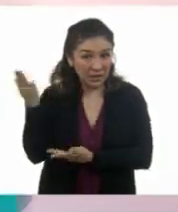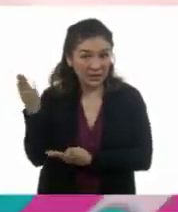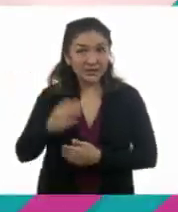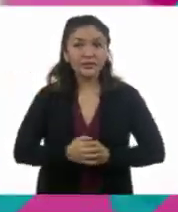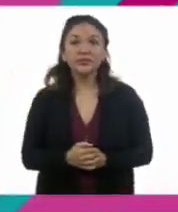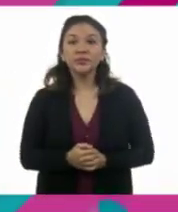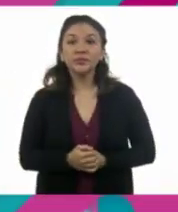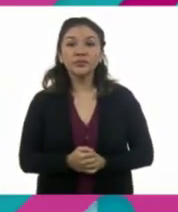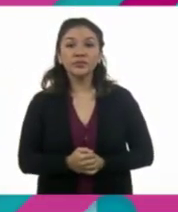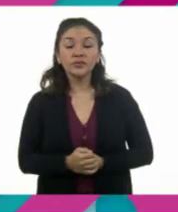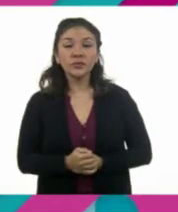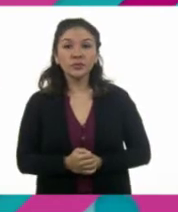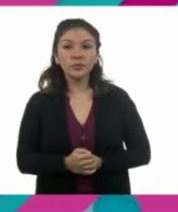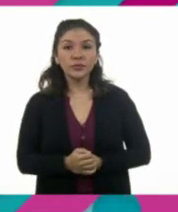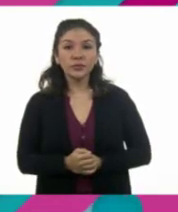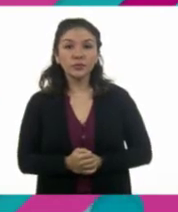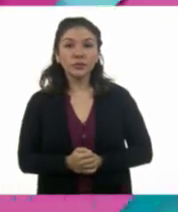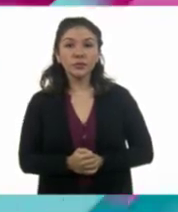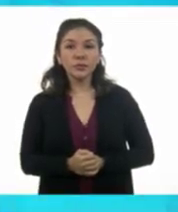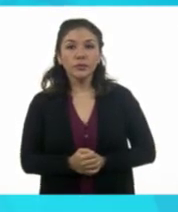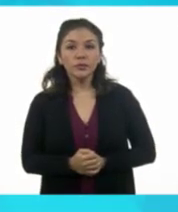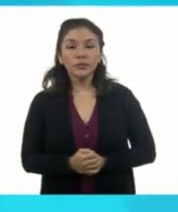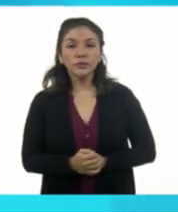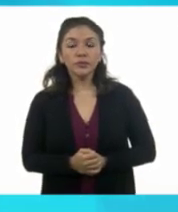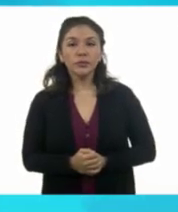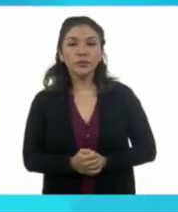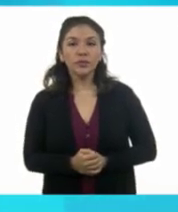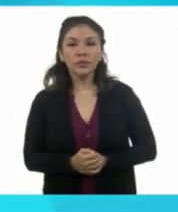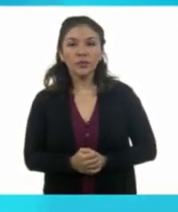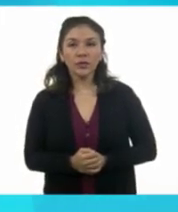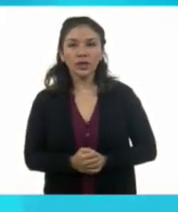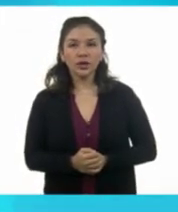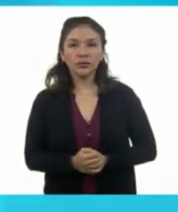Veamos entonces las respuestas.